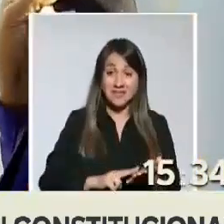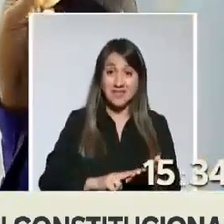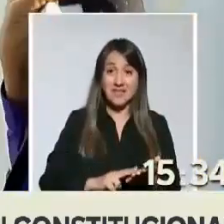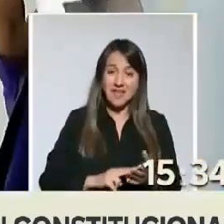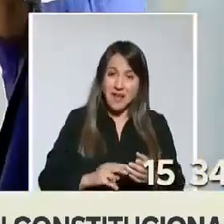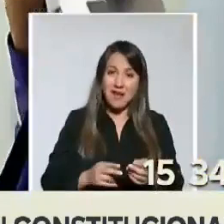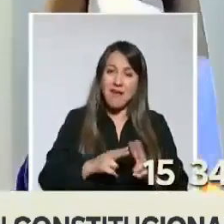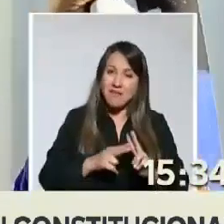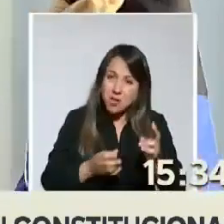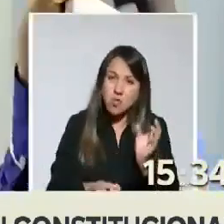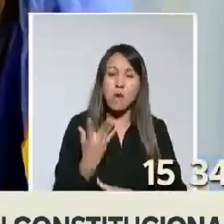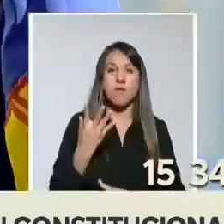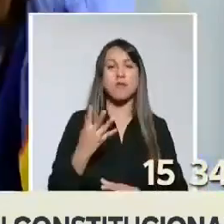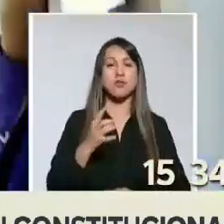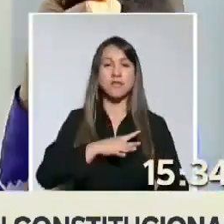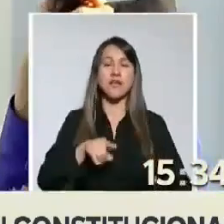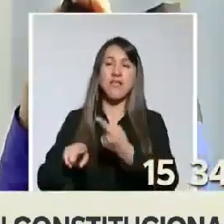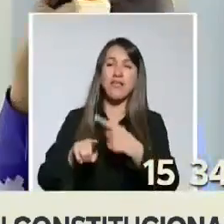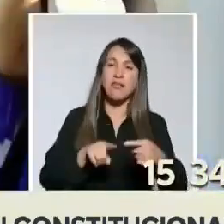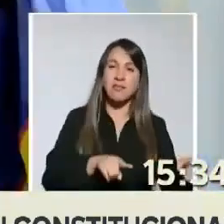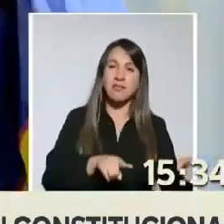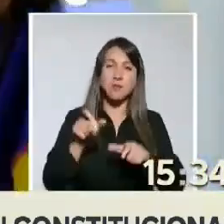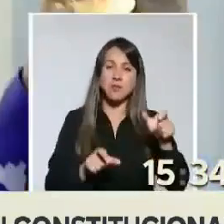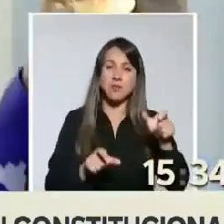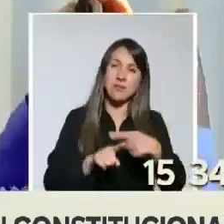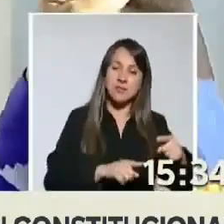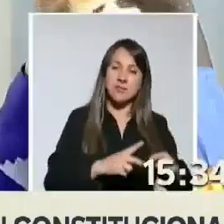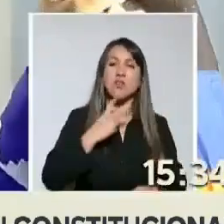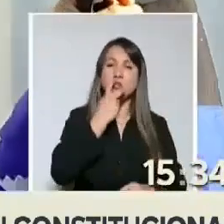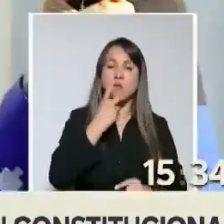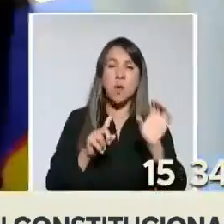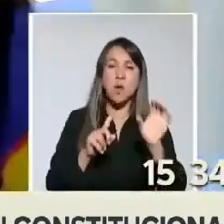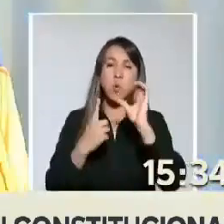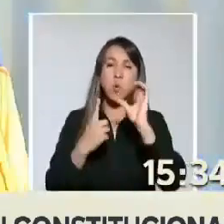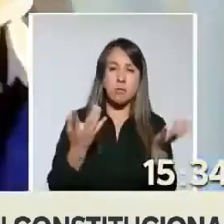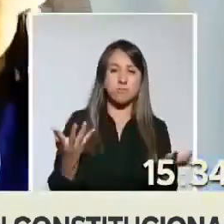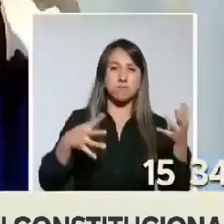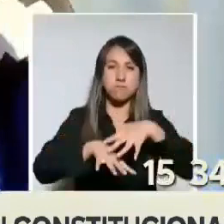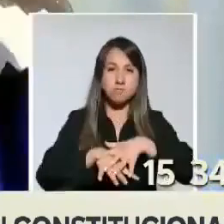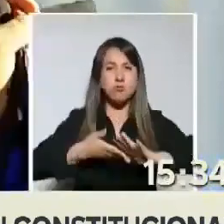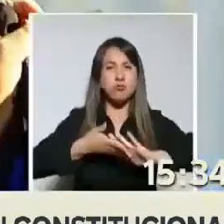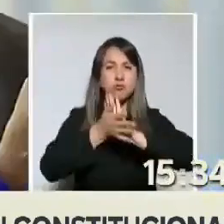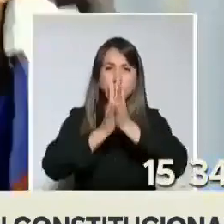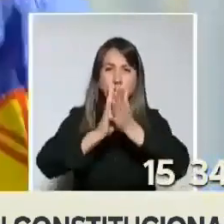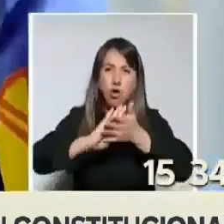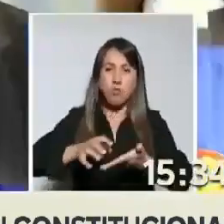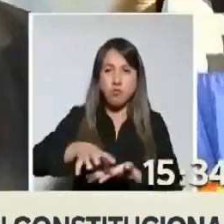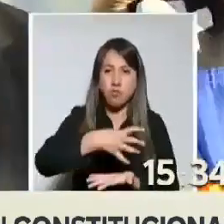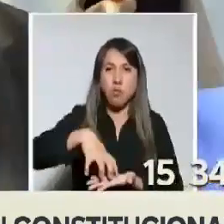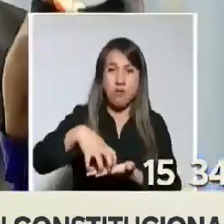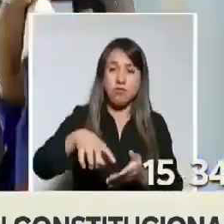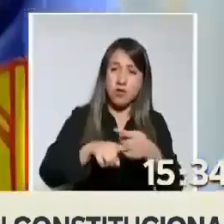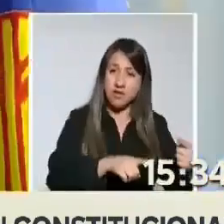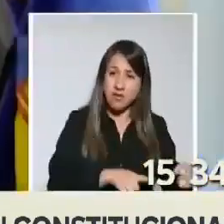Chile, plural, plurilingüe, con toda la cultura, con todos los pueblos, con las